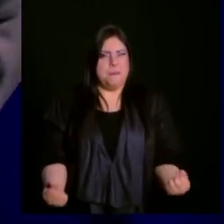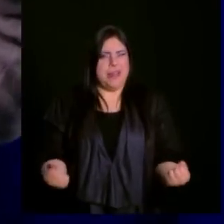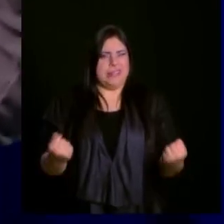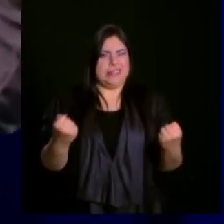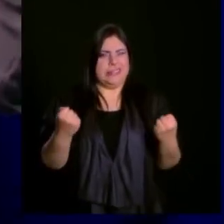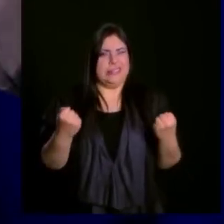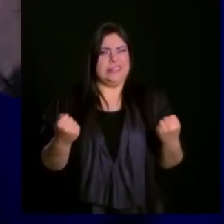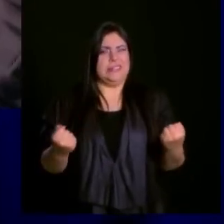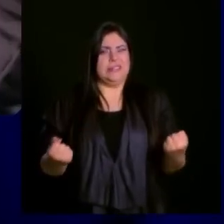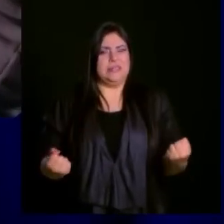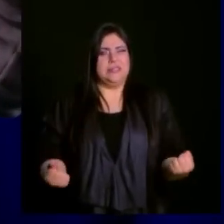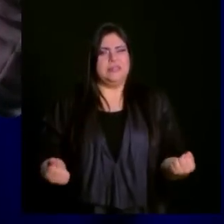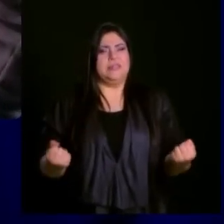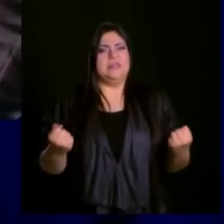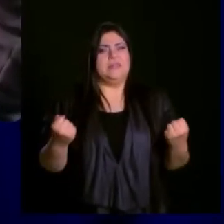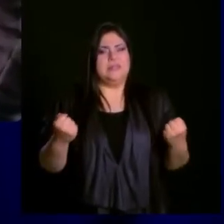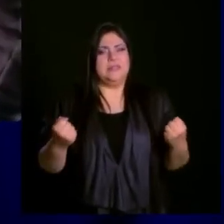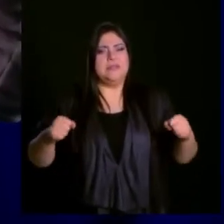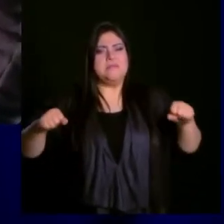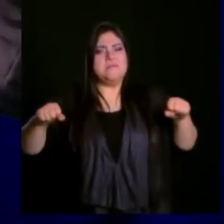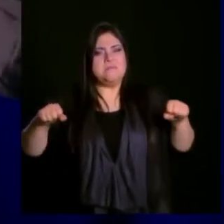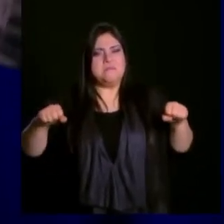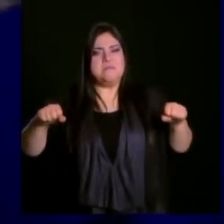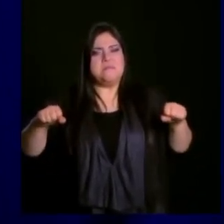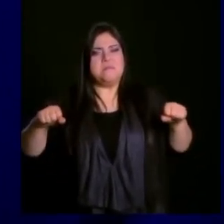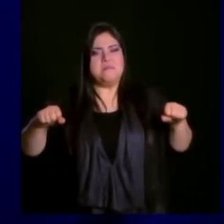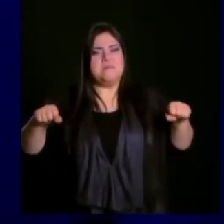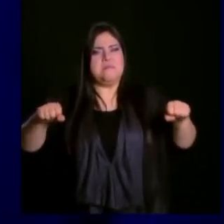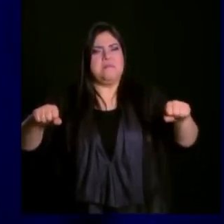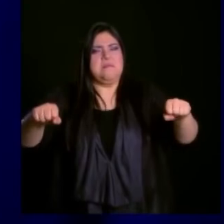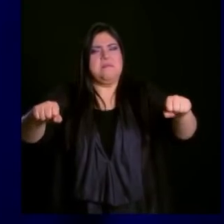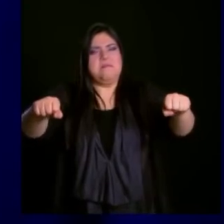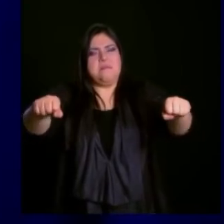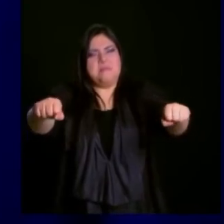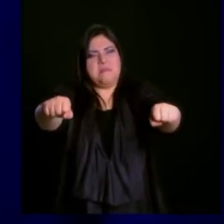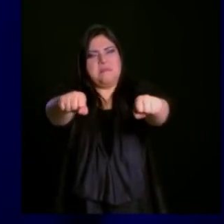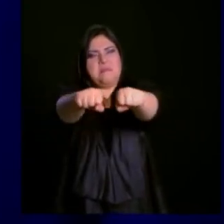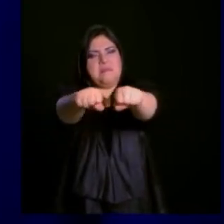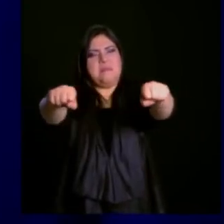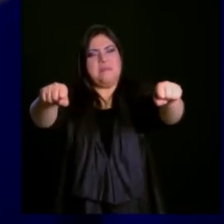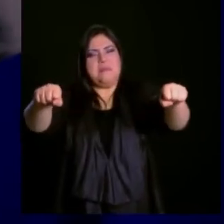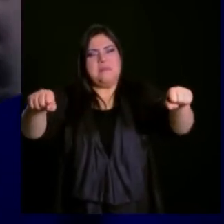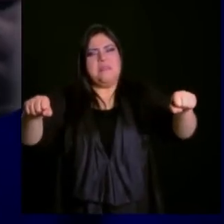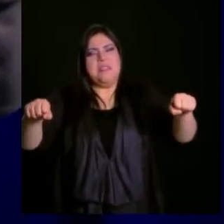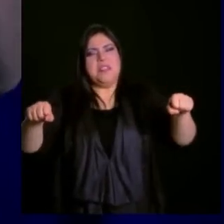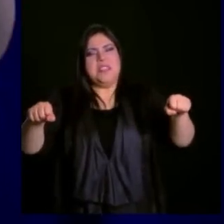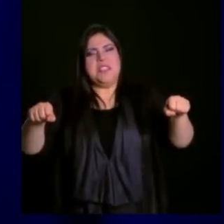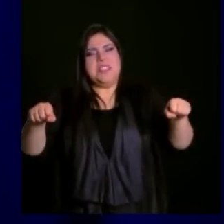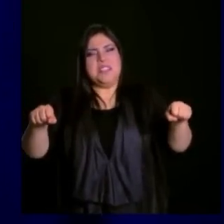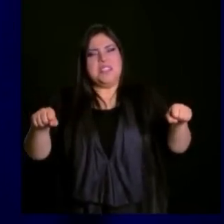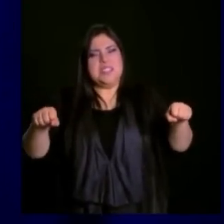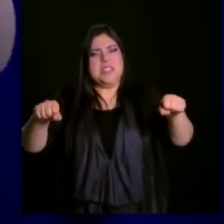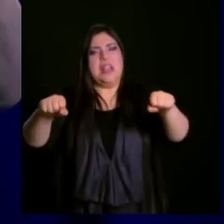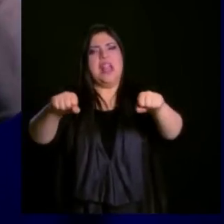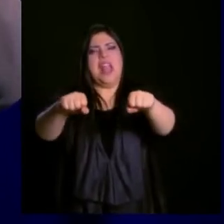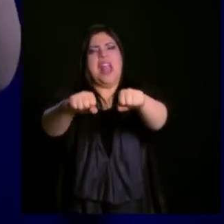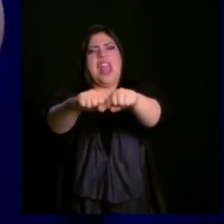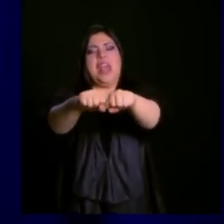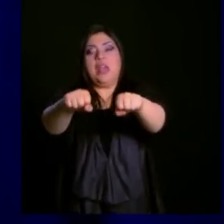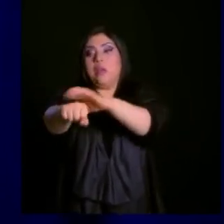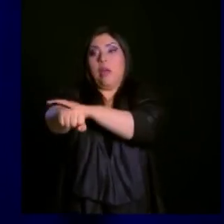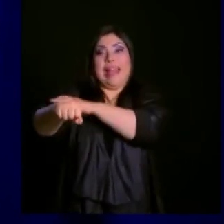¿Qué? Llevarlas acá a la altura, 90 grados, toparlas. Ah, no, vos no llegas a 90 grados y no las topas,